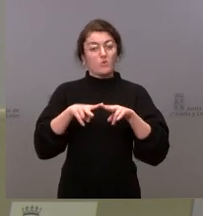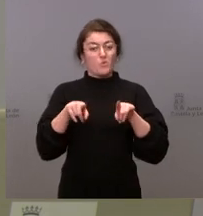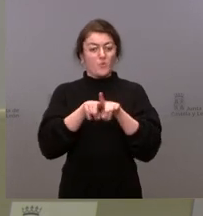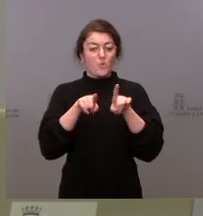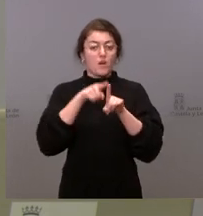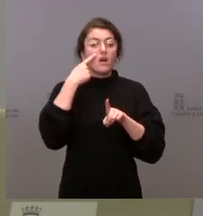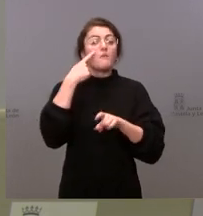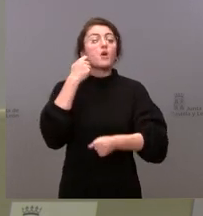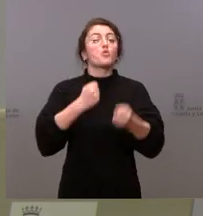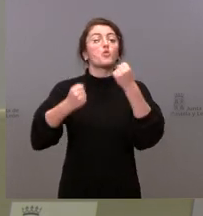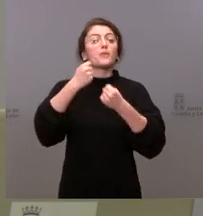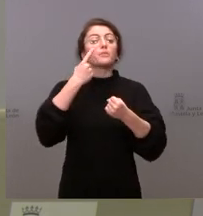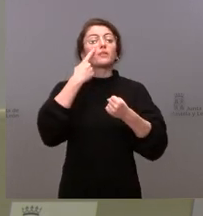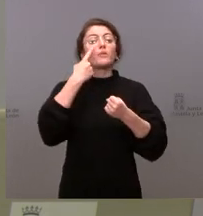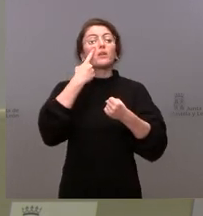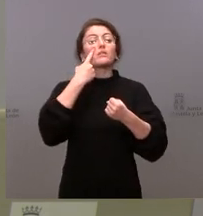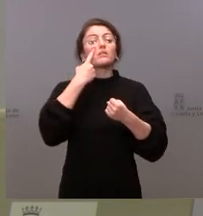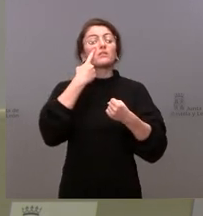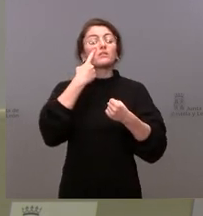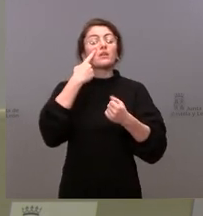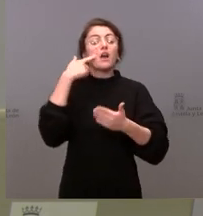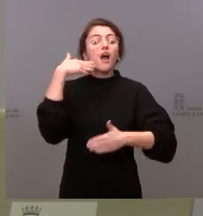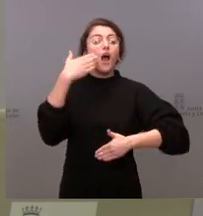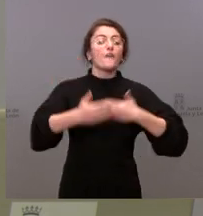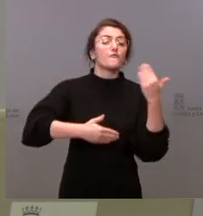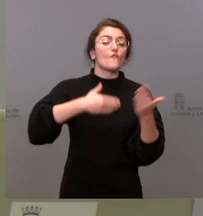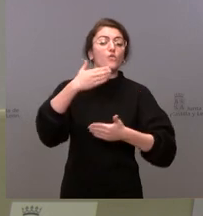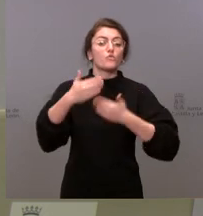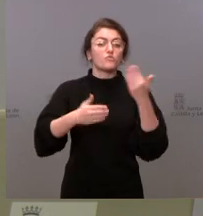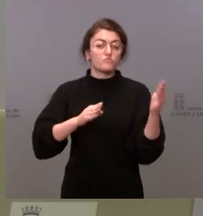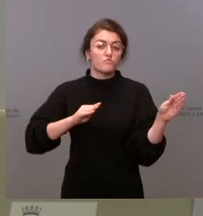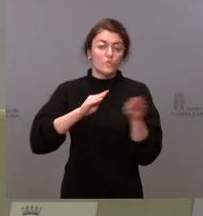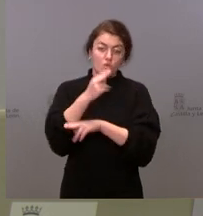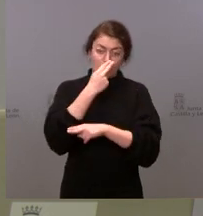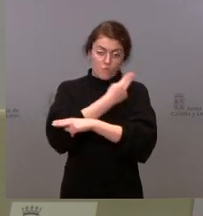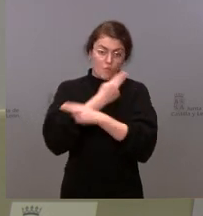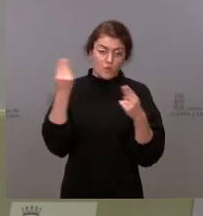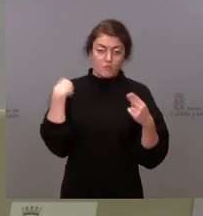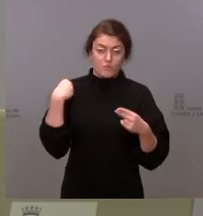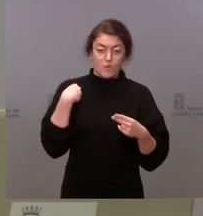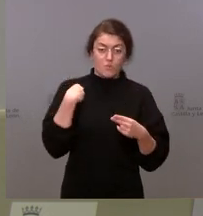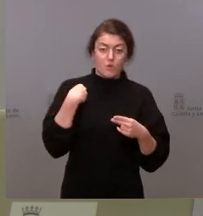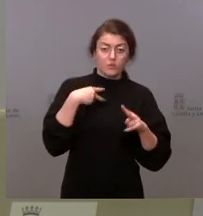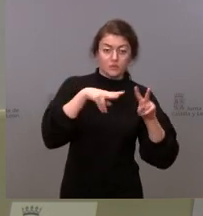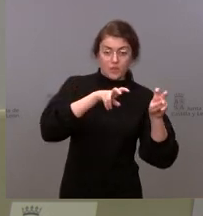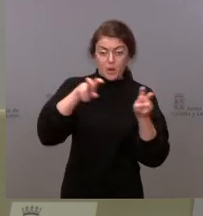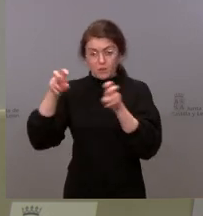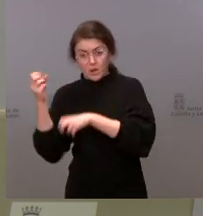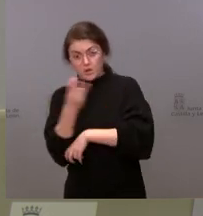cuál va a ser la evolución de la inversión pública en esas tres materias que,